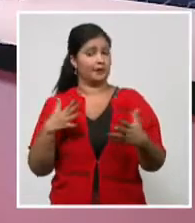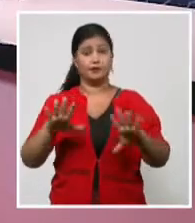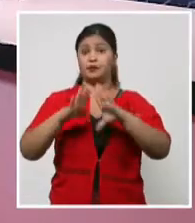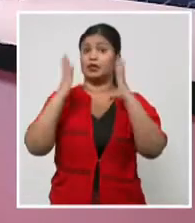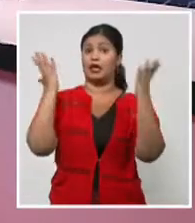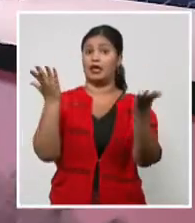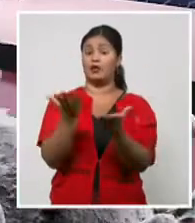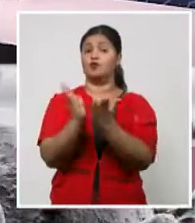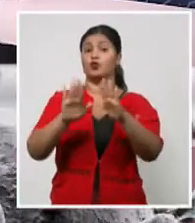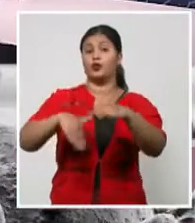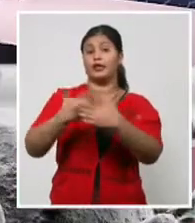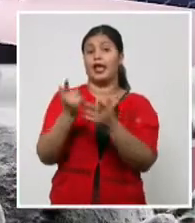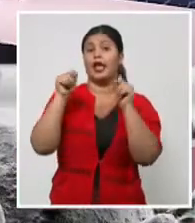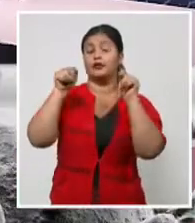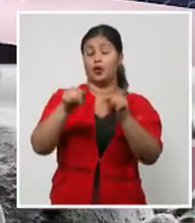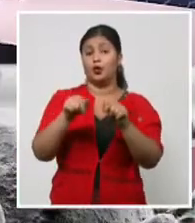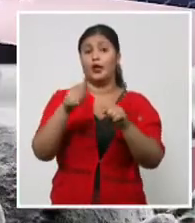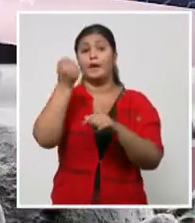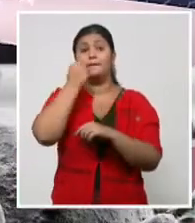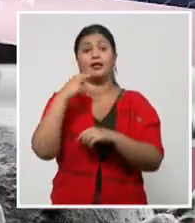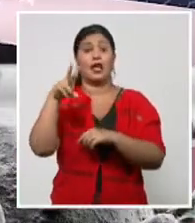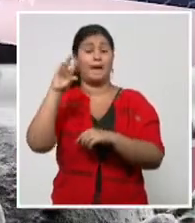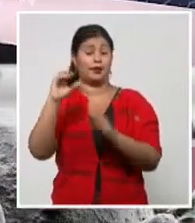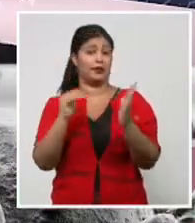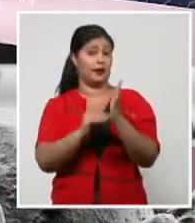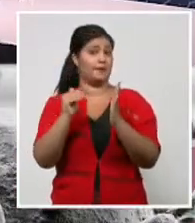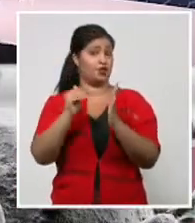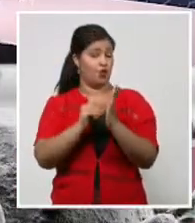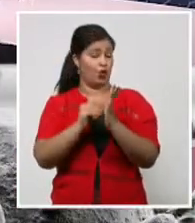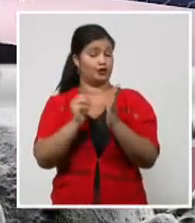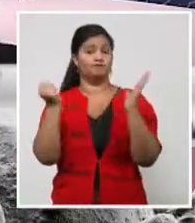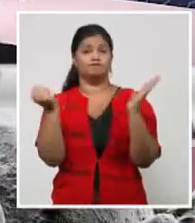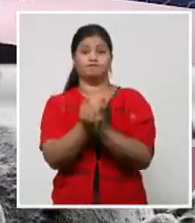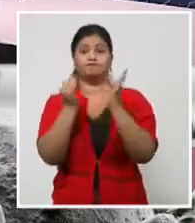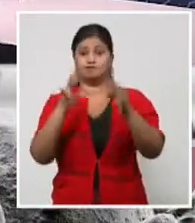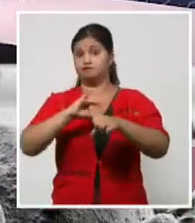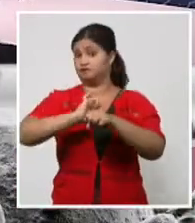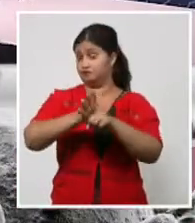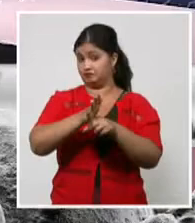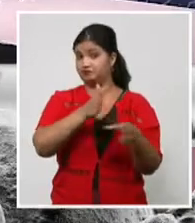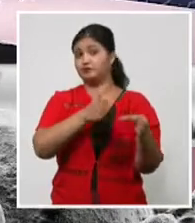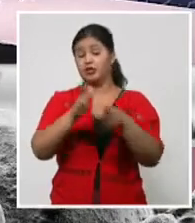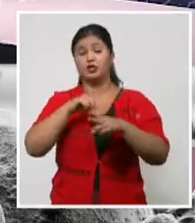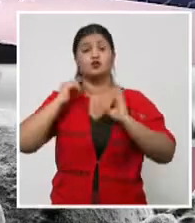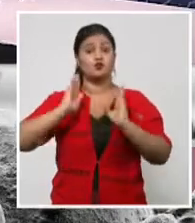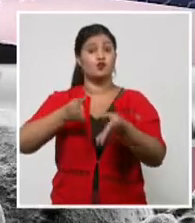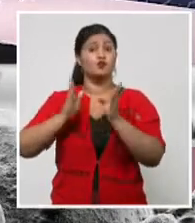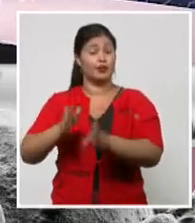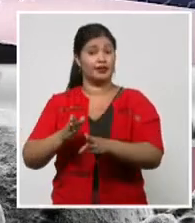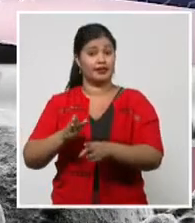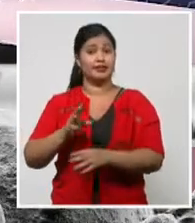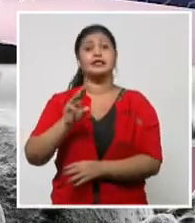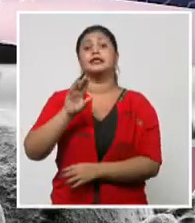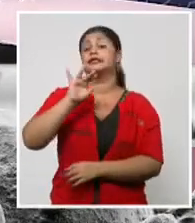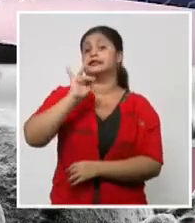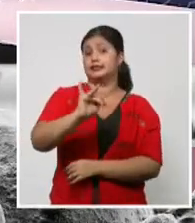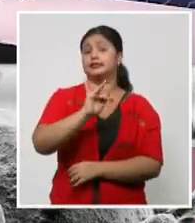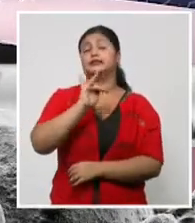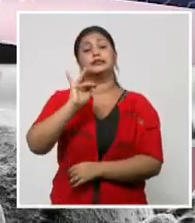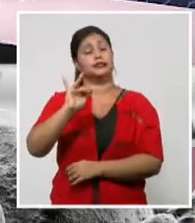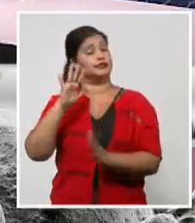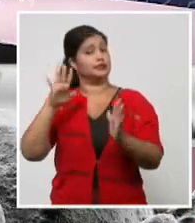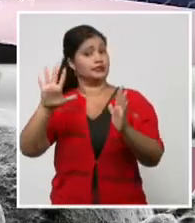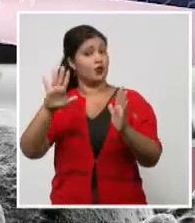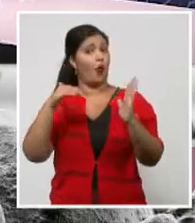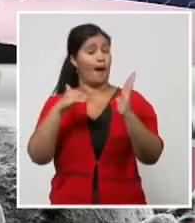se confirman más de 20 millones de contagios. Las muertes rebasan las 735 mil, mientras los recuperados